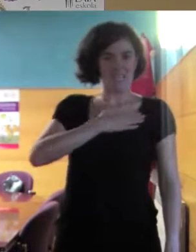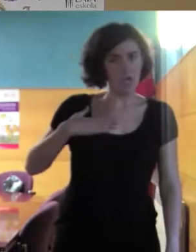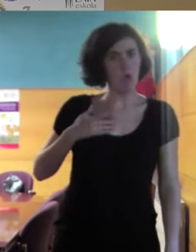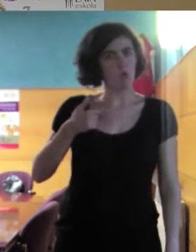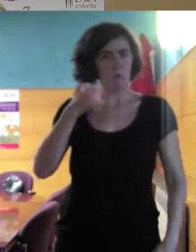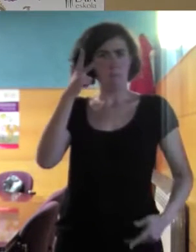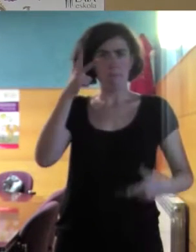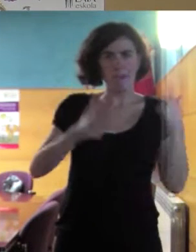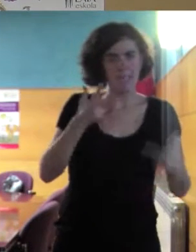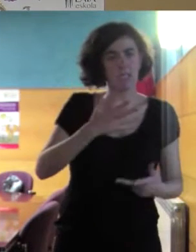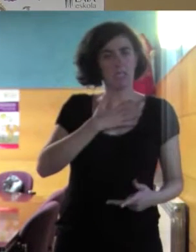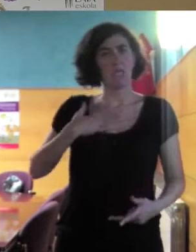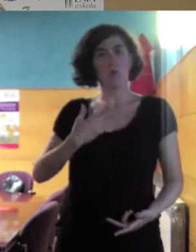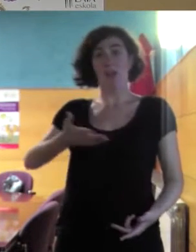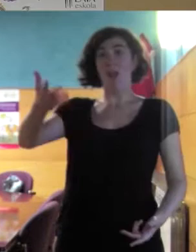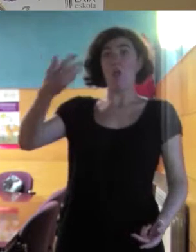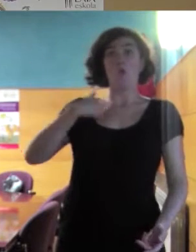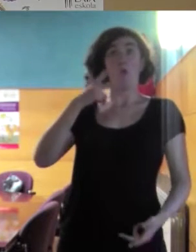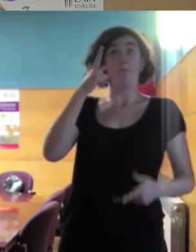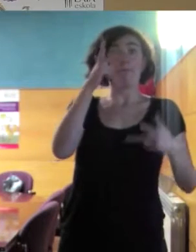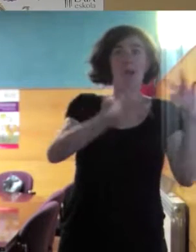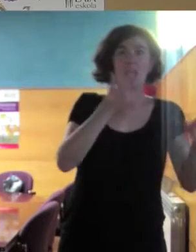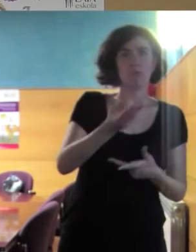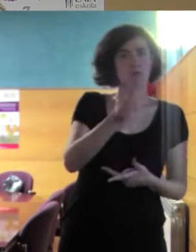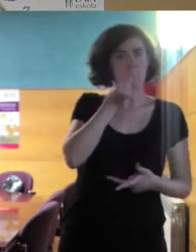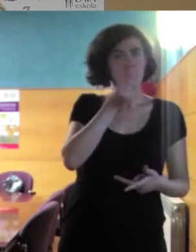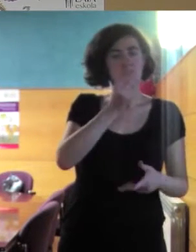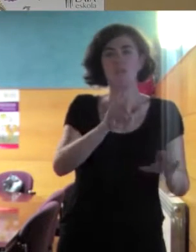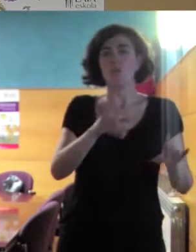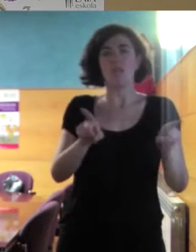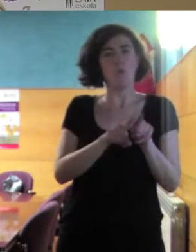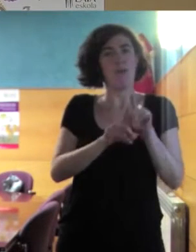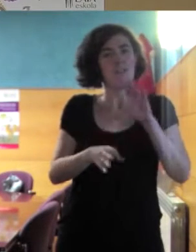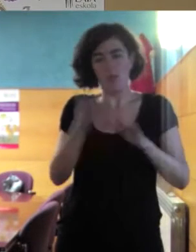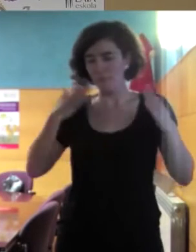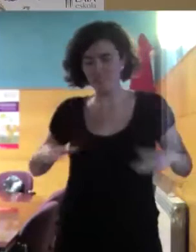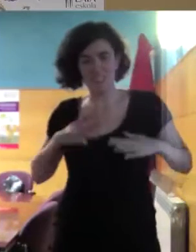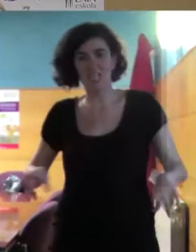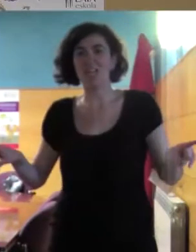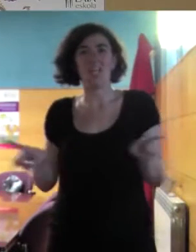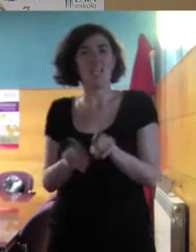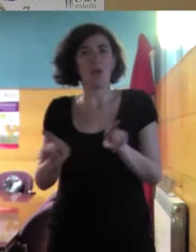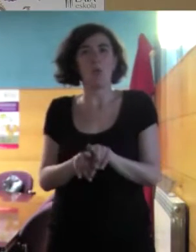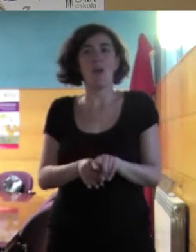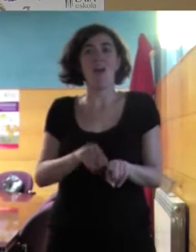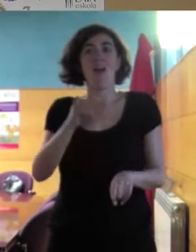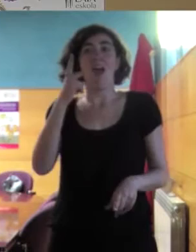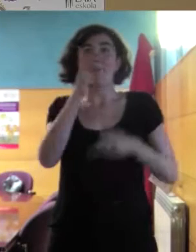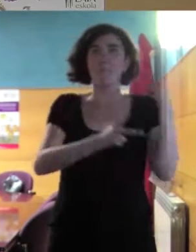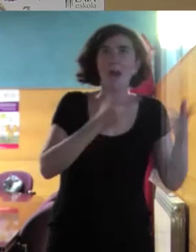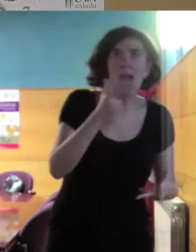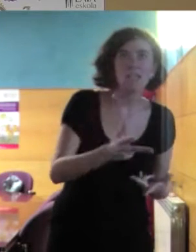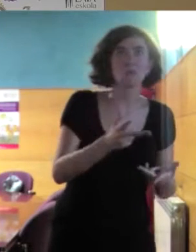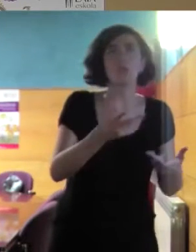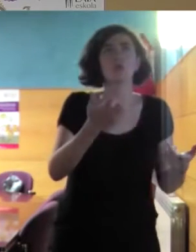vasca, de comer lo que comía aquí, de vestirme como vestía aquí, de disfrutar de las cosas con las que disfrutaba aquí, de leer